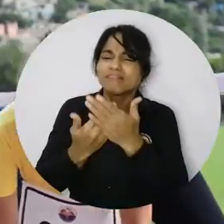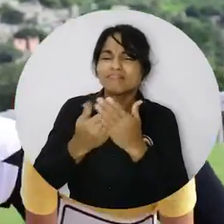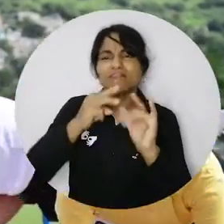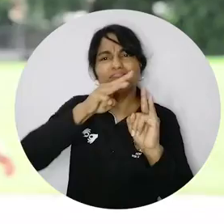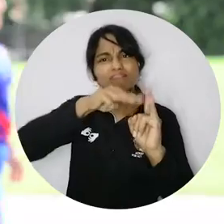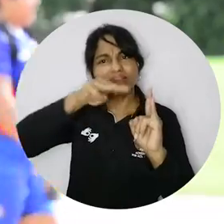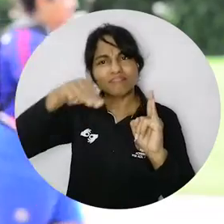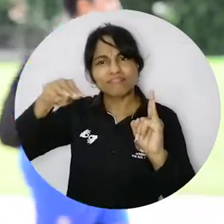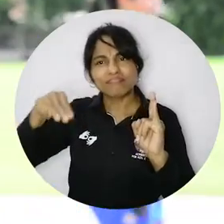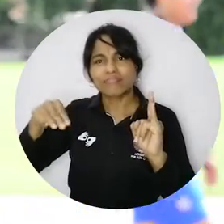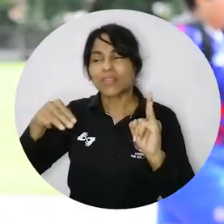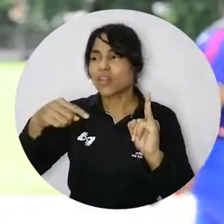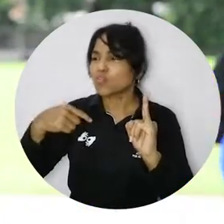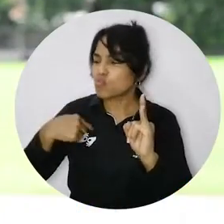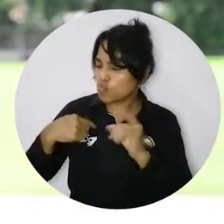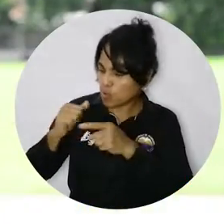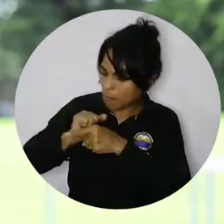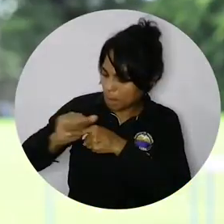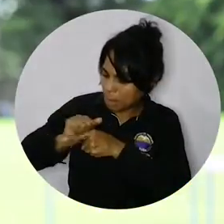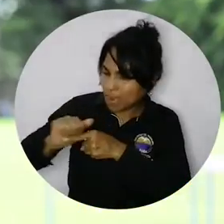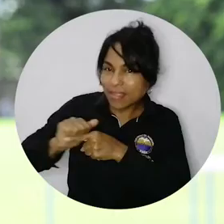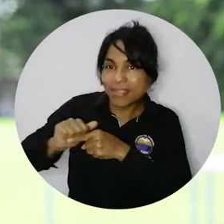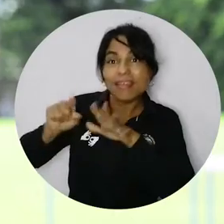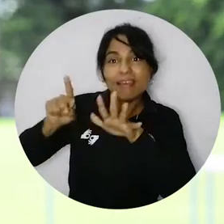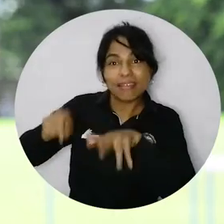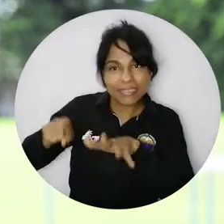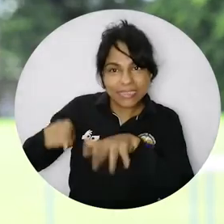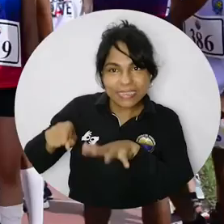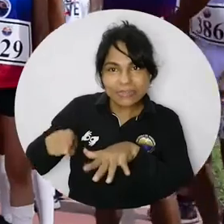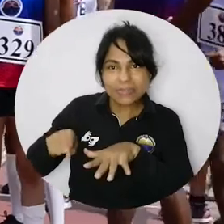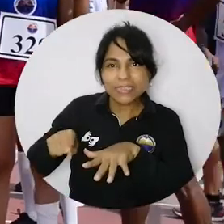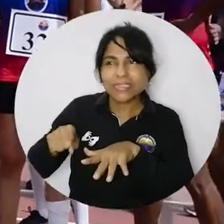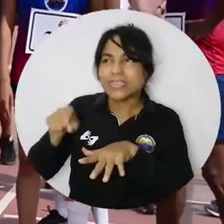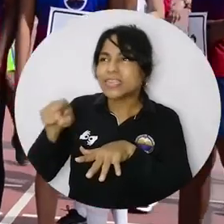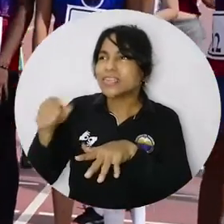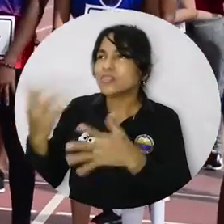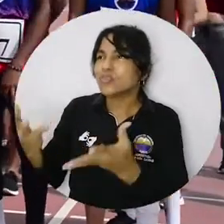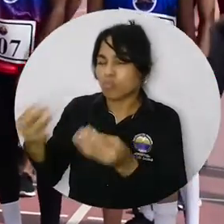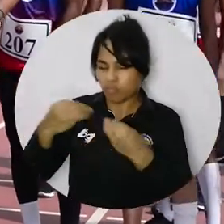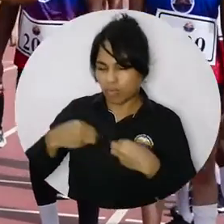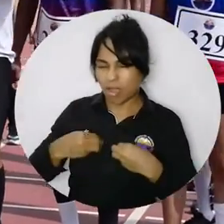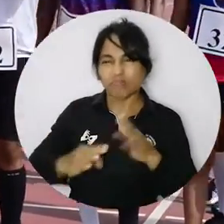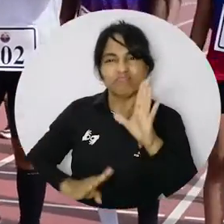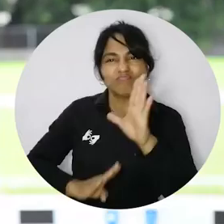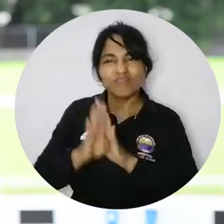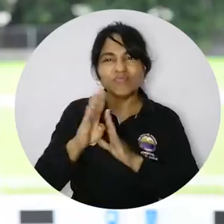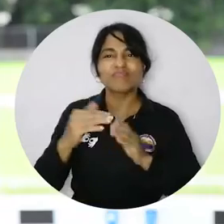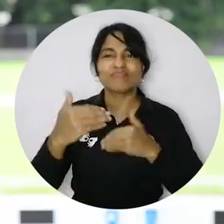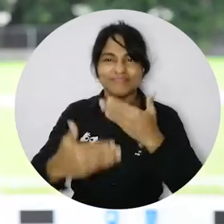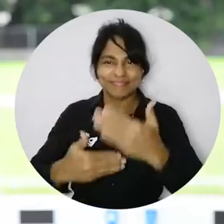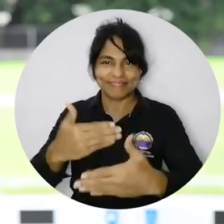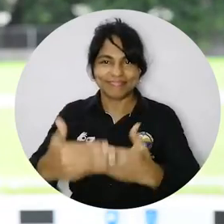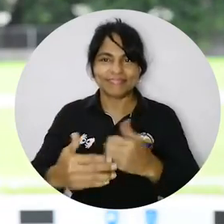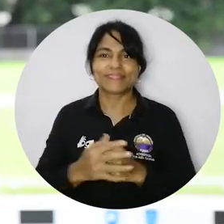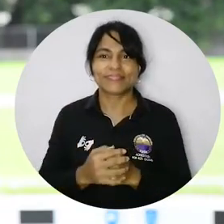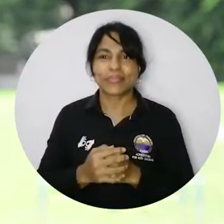soy hoy en día. Agradecido por la Universidad de Magdalena ya que pues llevo entrenando prácticamente seis meses y es más que todo como un